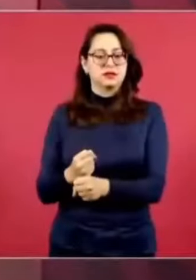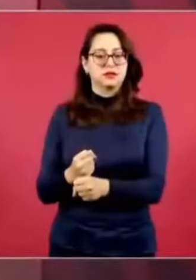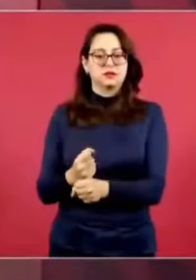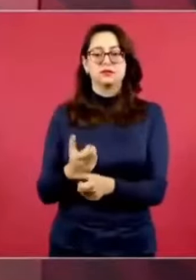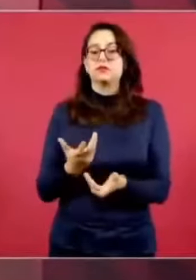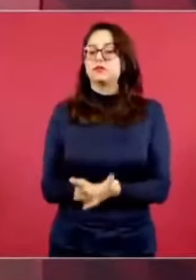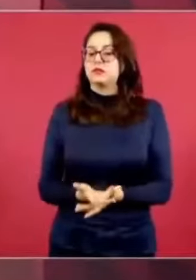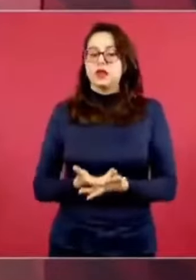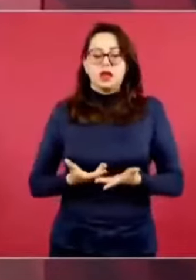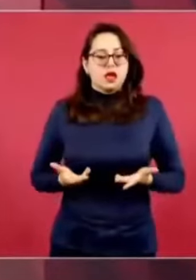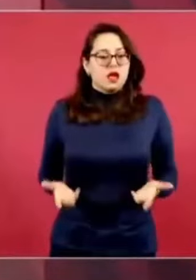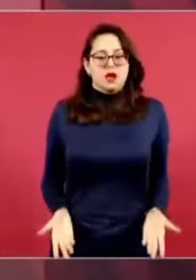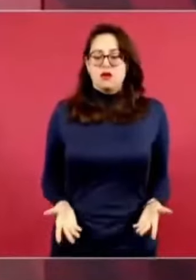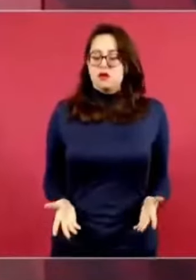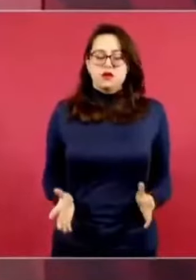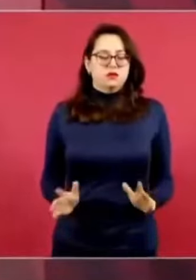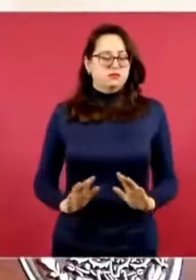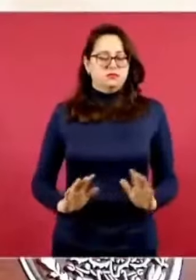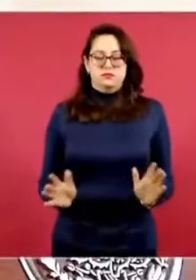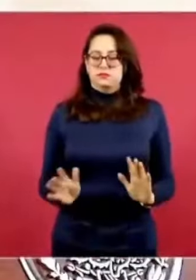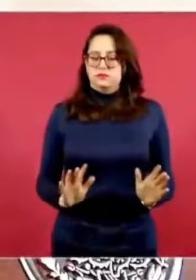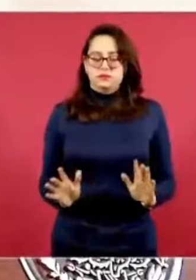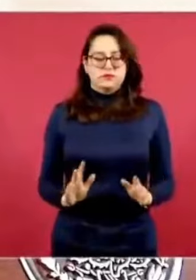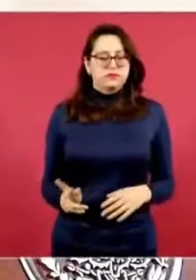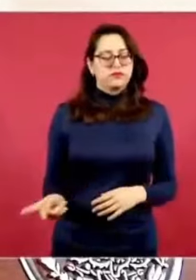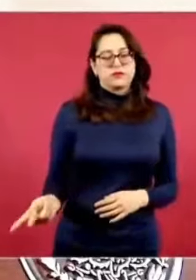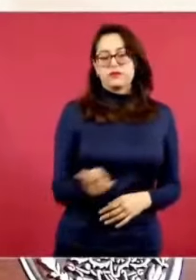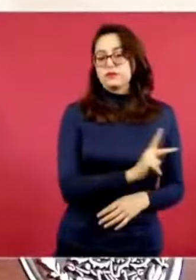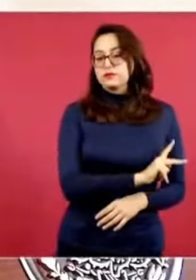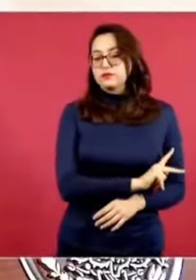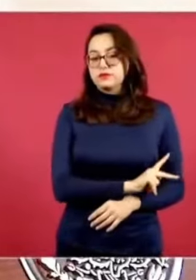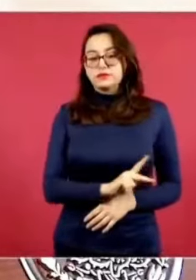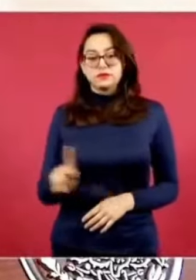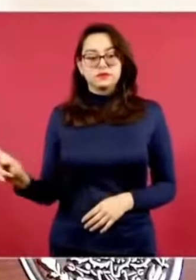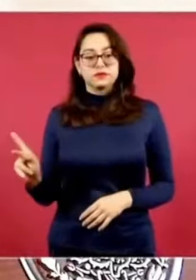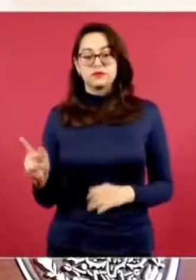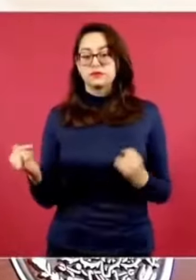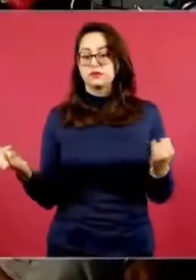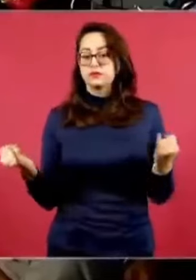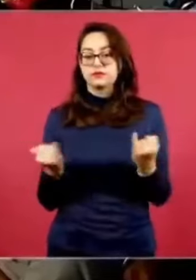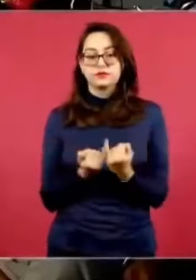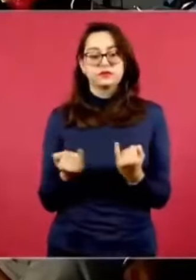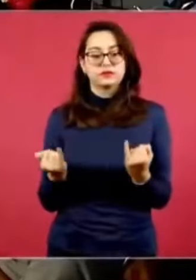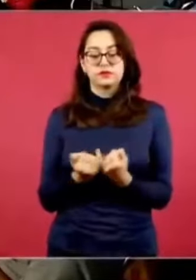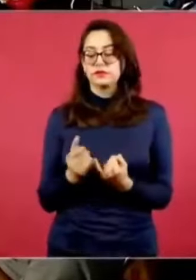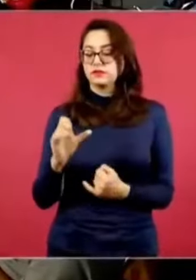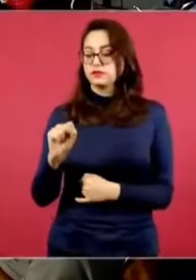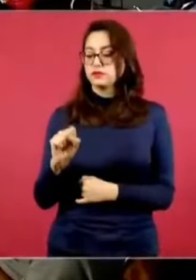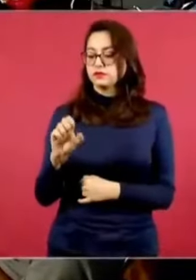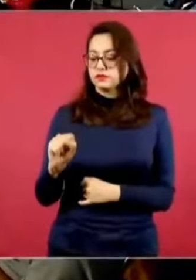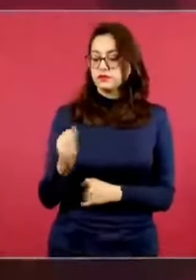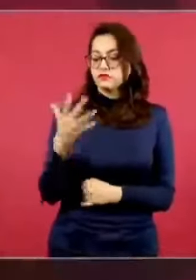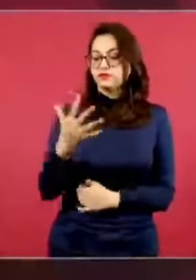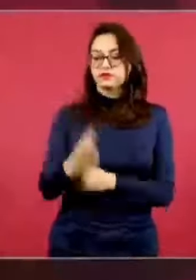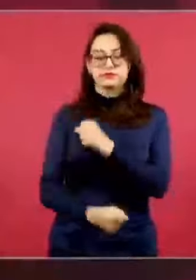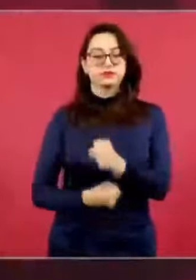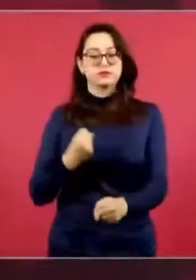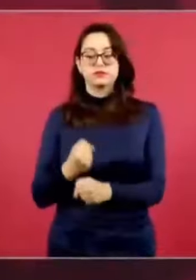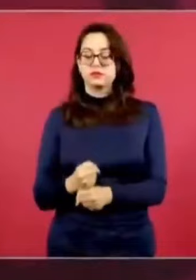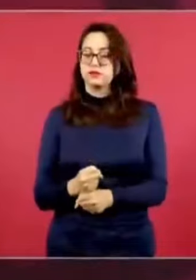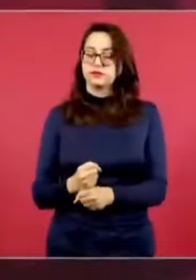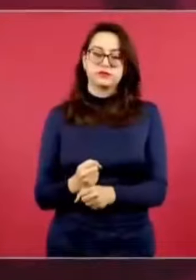Ahora ya no va a ser a partir de los 68, sino a partir de los